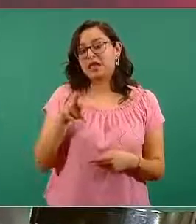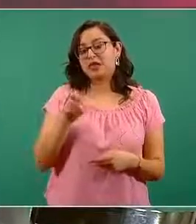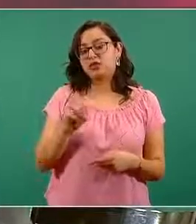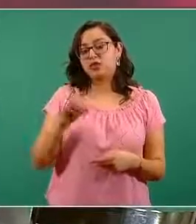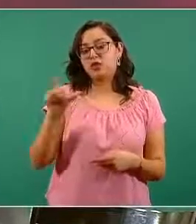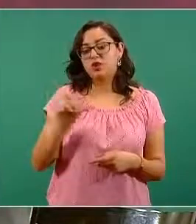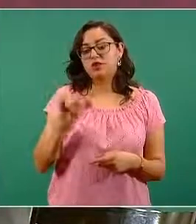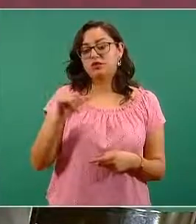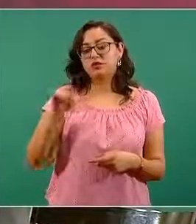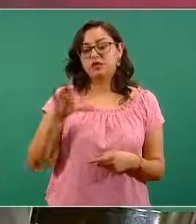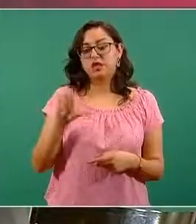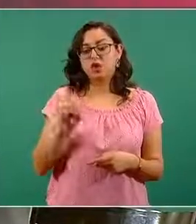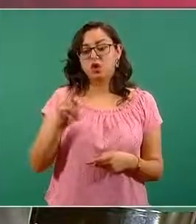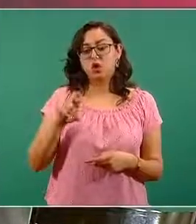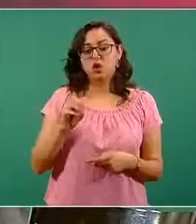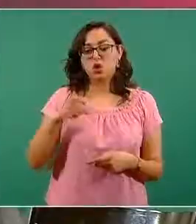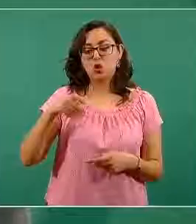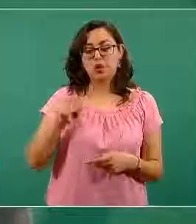mencionar?